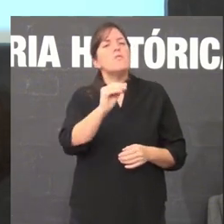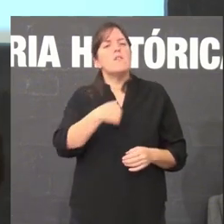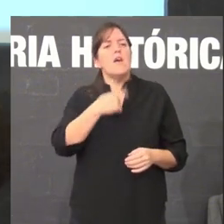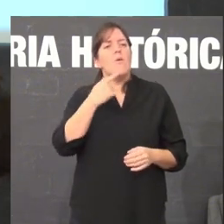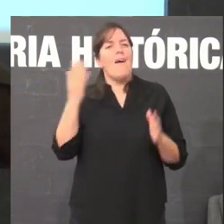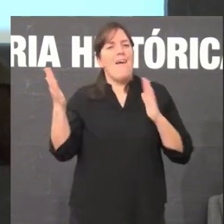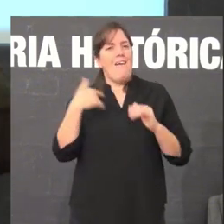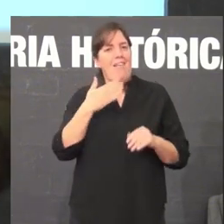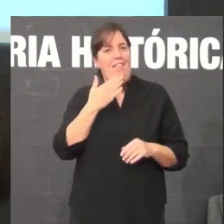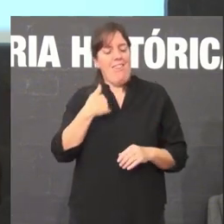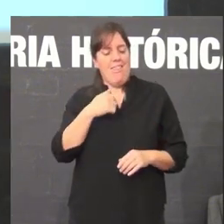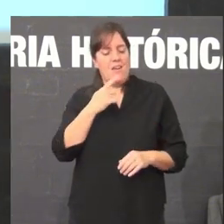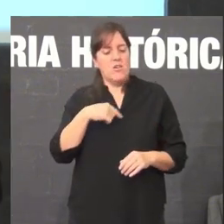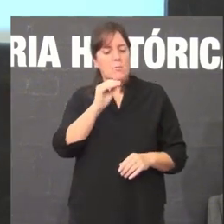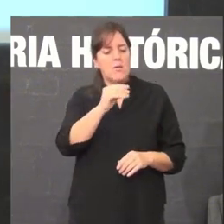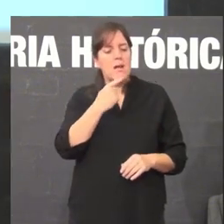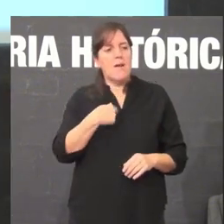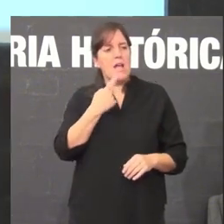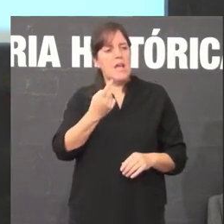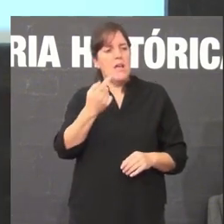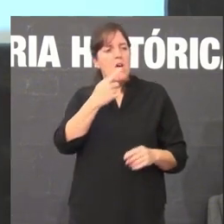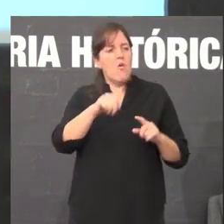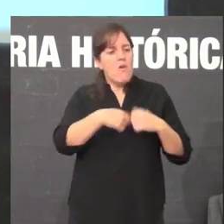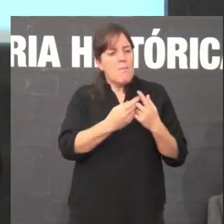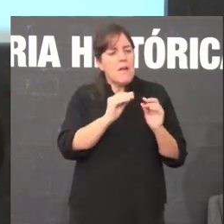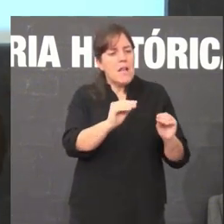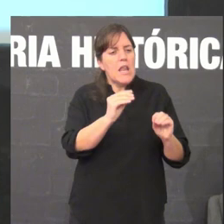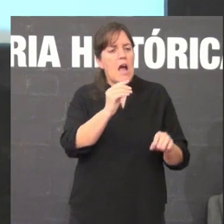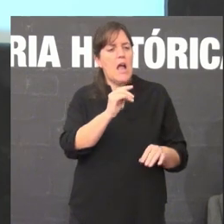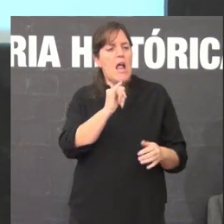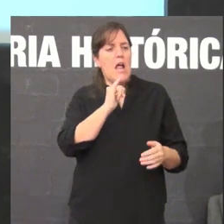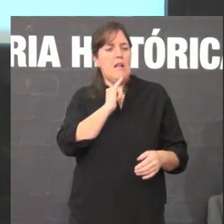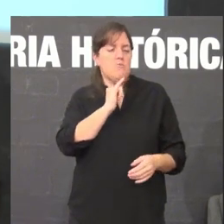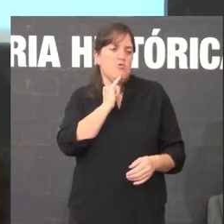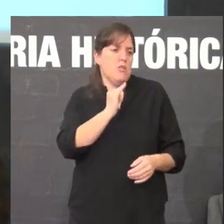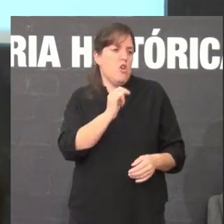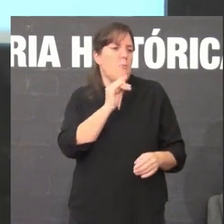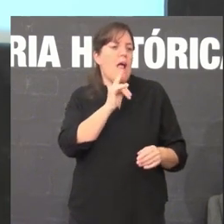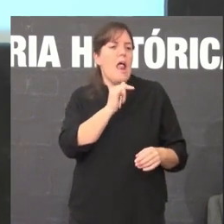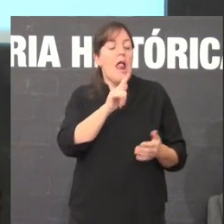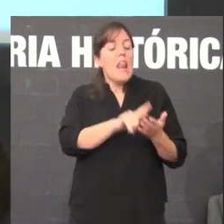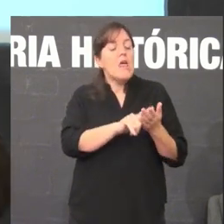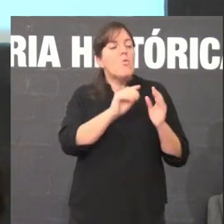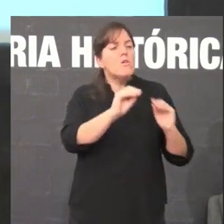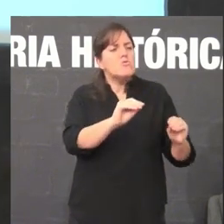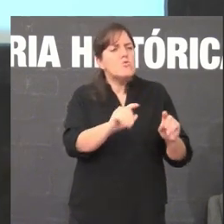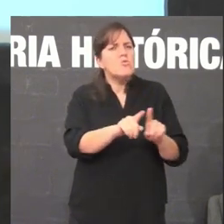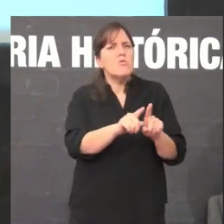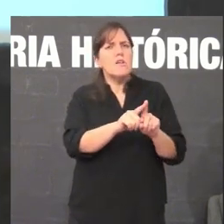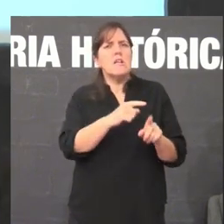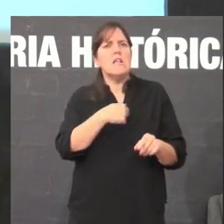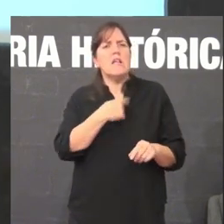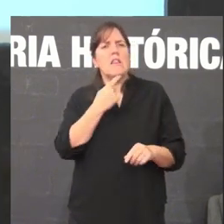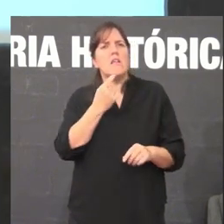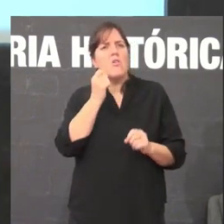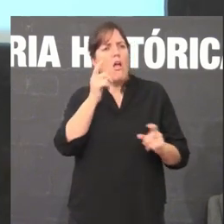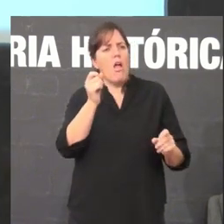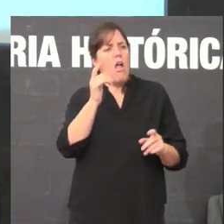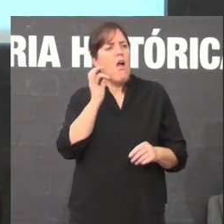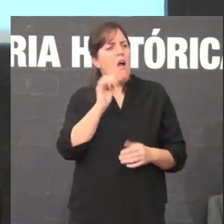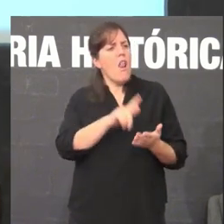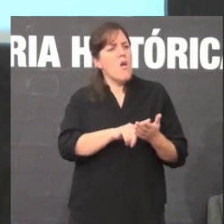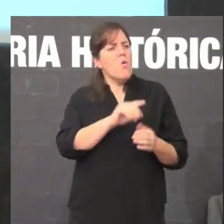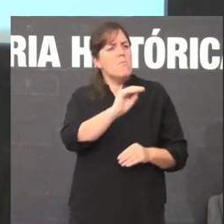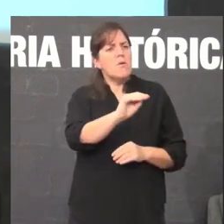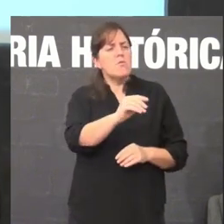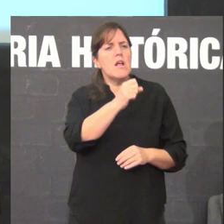fala da miña familia, a fala da miña viseñanza, non era só unha fala, senón que era unha lingua, con todos, ou con todas as letras, perguntei a miña aboa